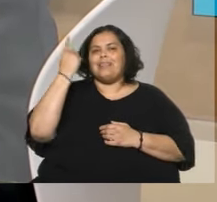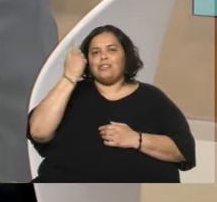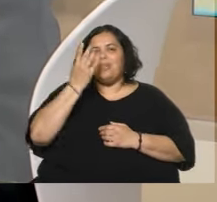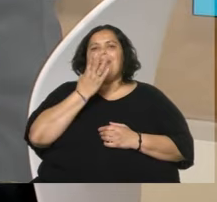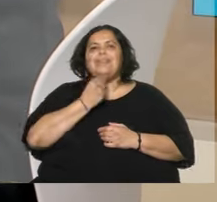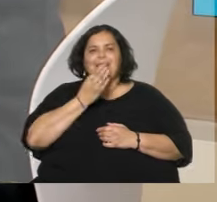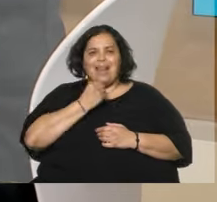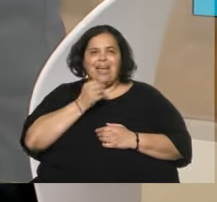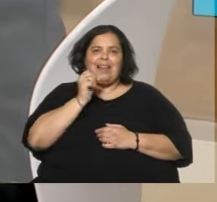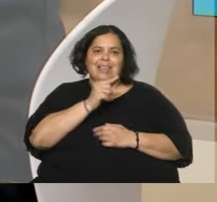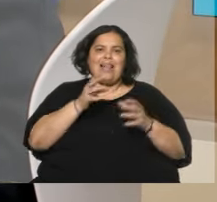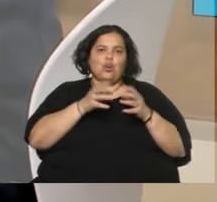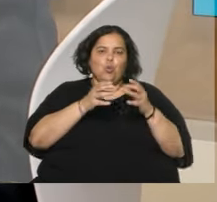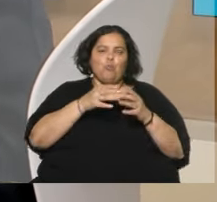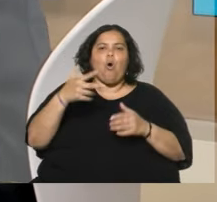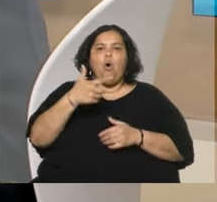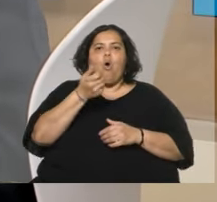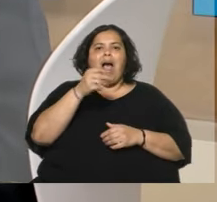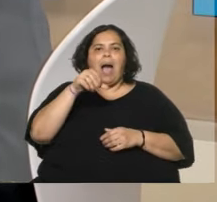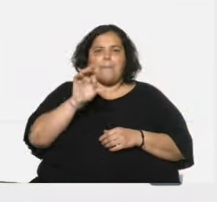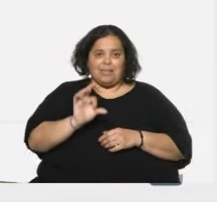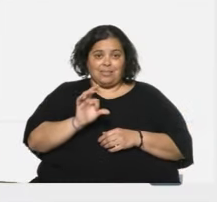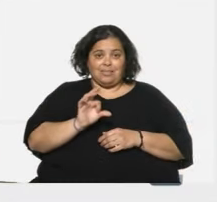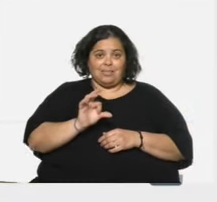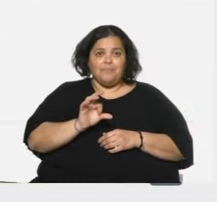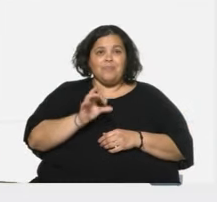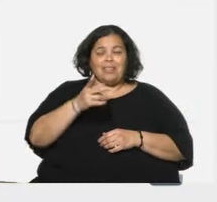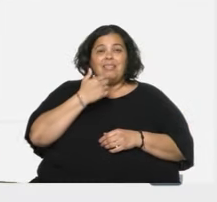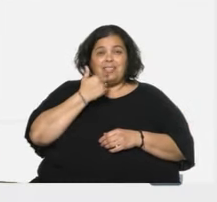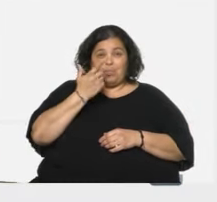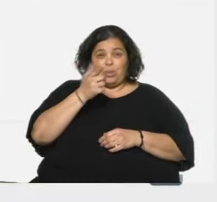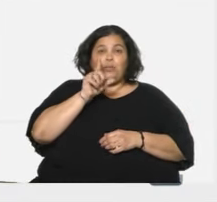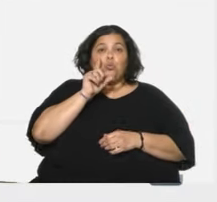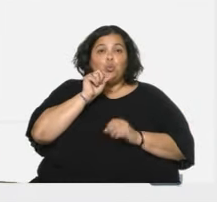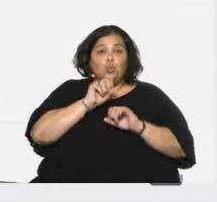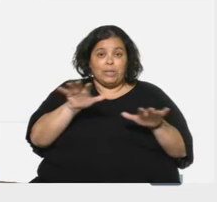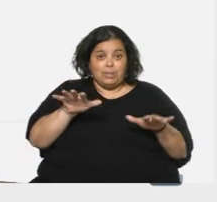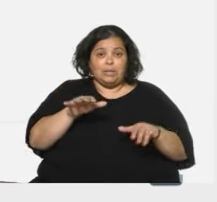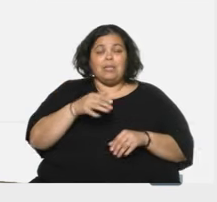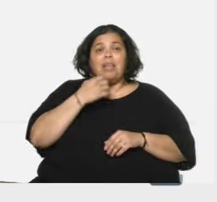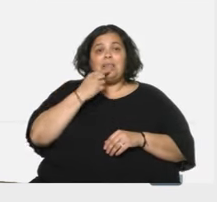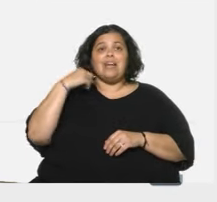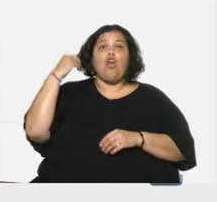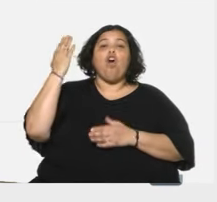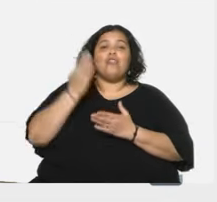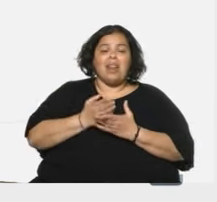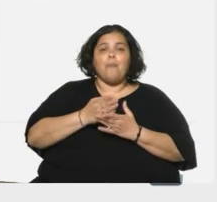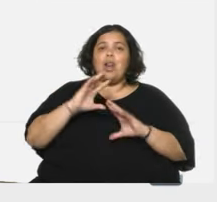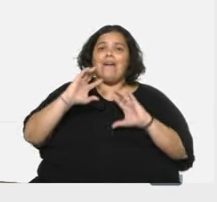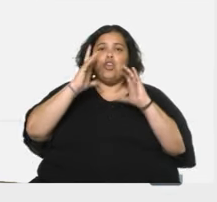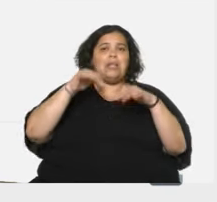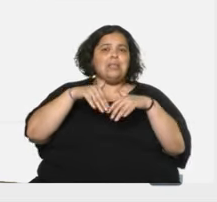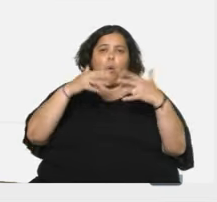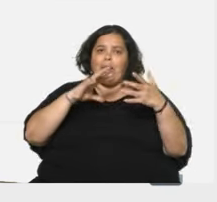el grupo Hamas. Usted colocó un tuit, tenemos ahí el tuit de Luztenberg, ahí lo estamos viendo, de la diputada, condenamos la violencia en todas las formas,